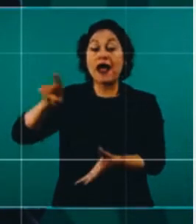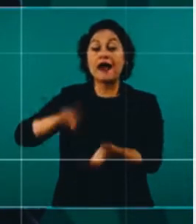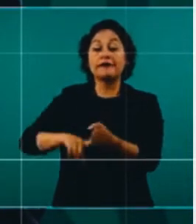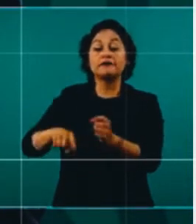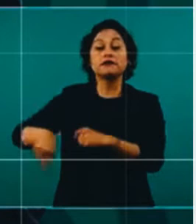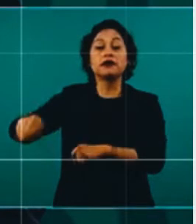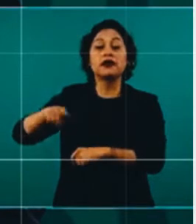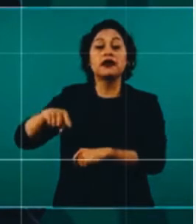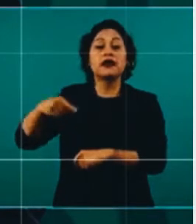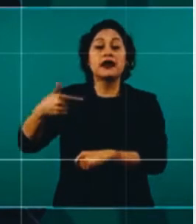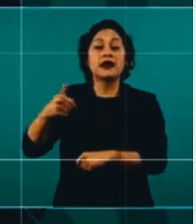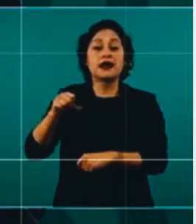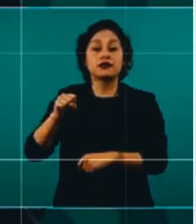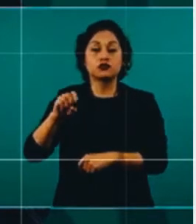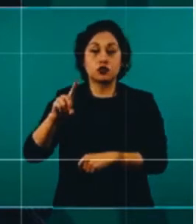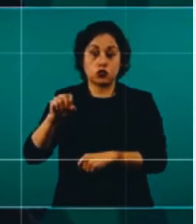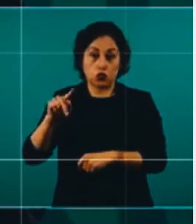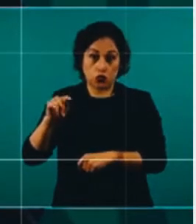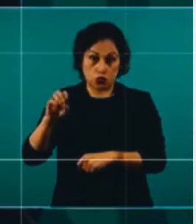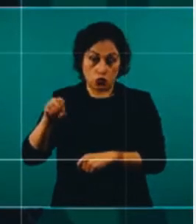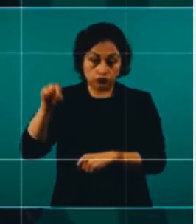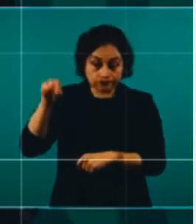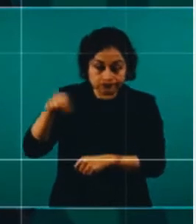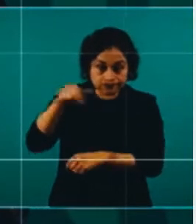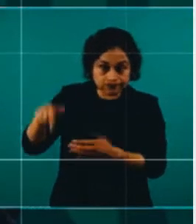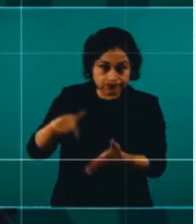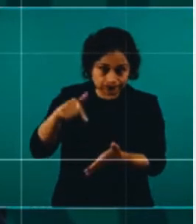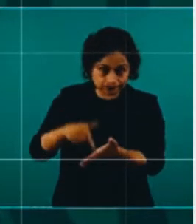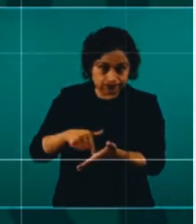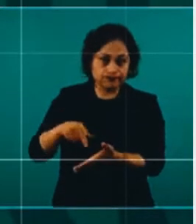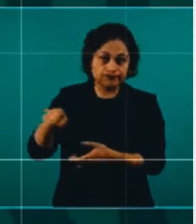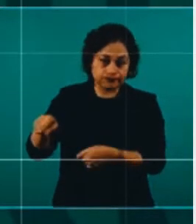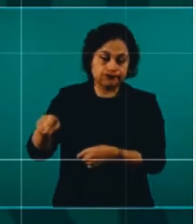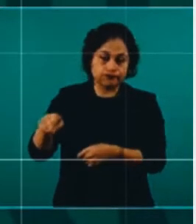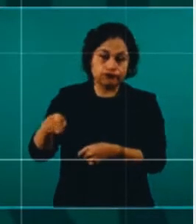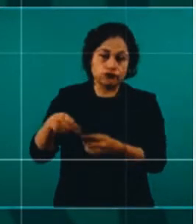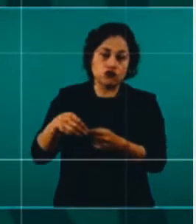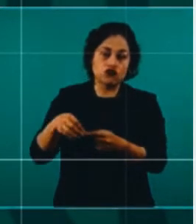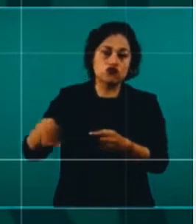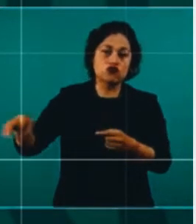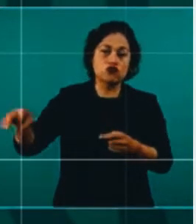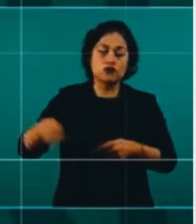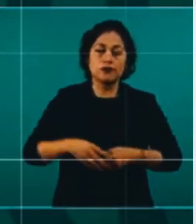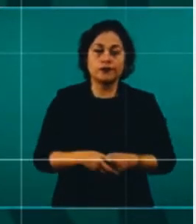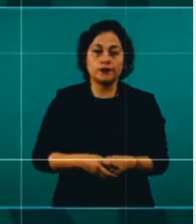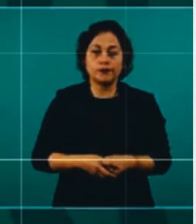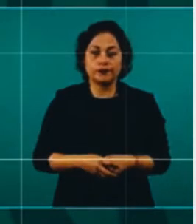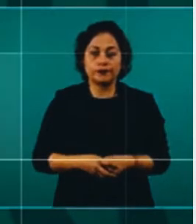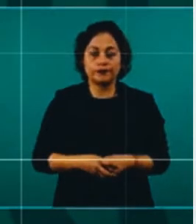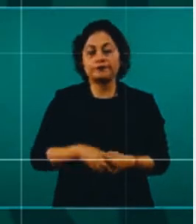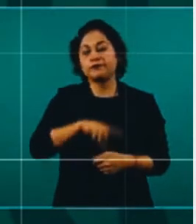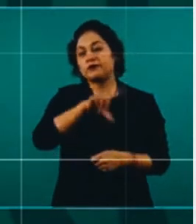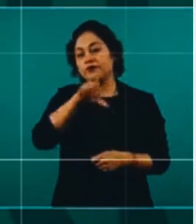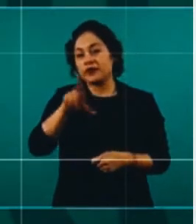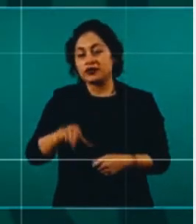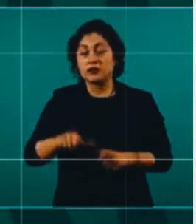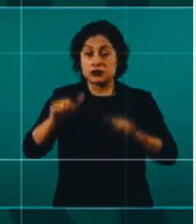que con lluvia, con tormenta,